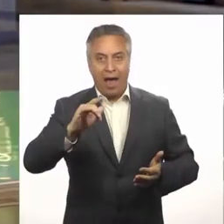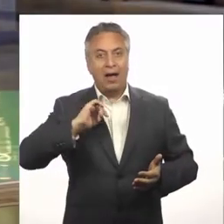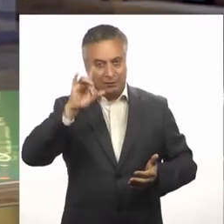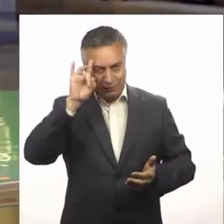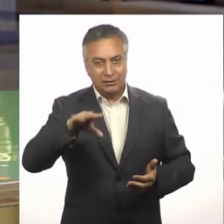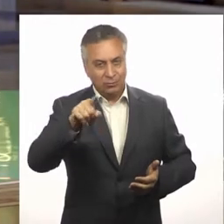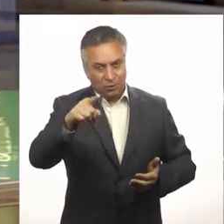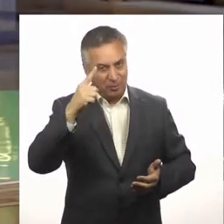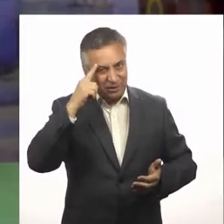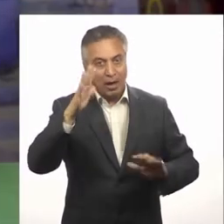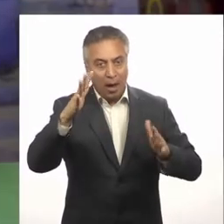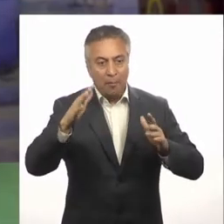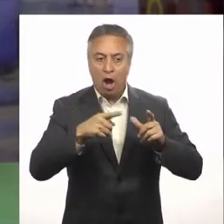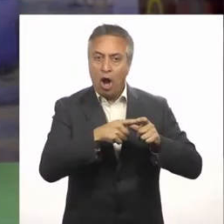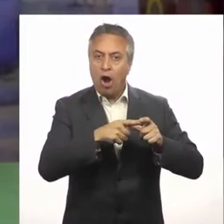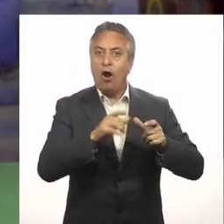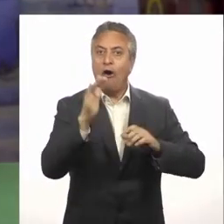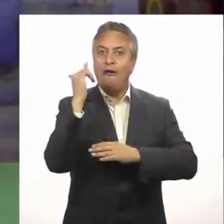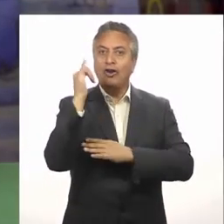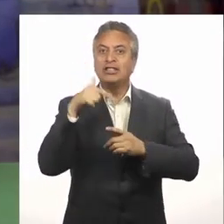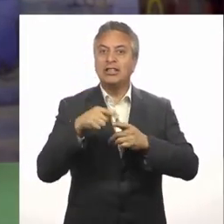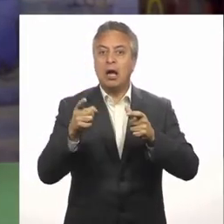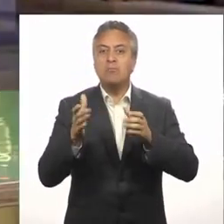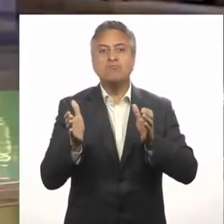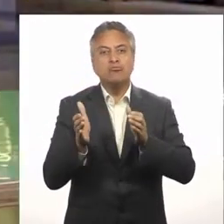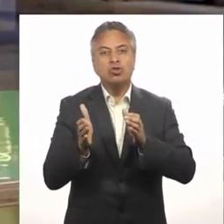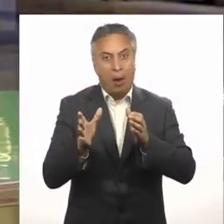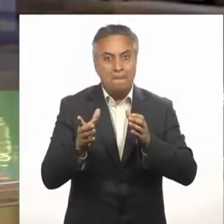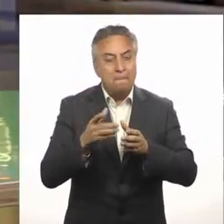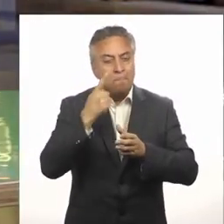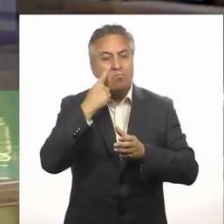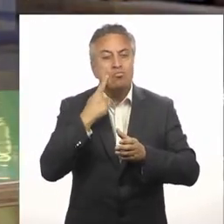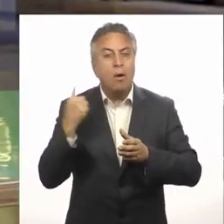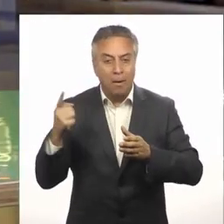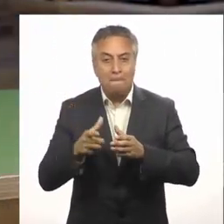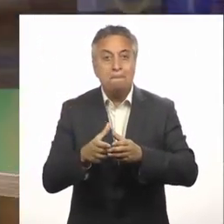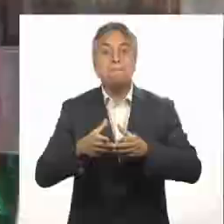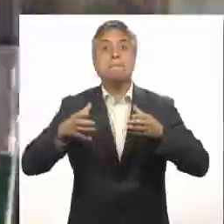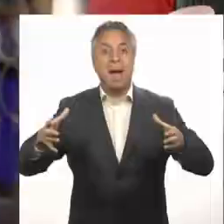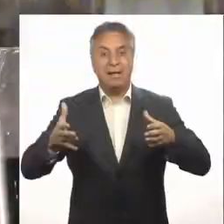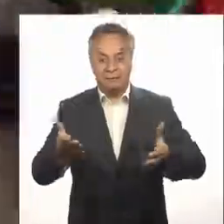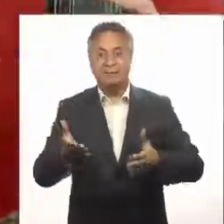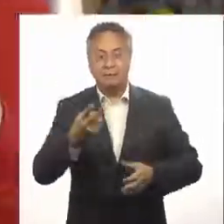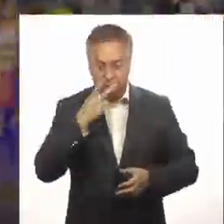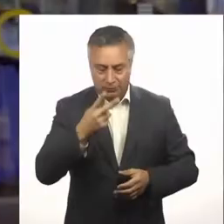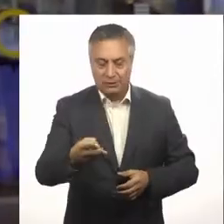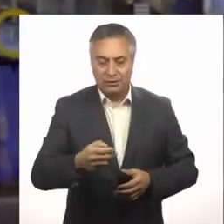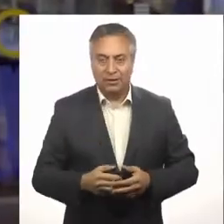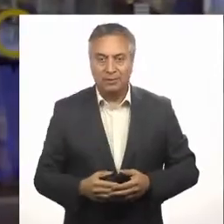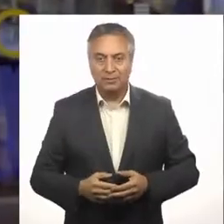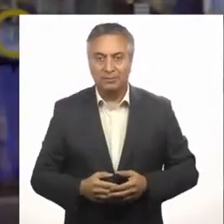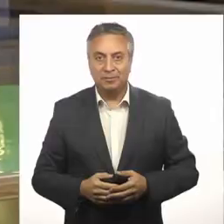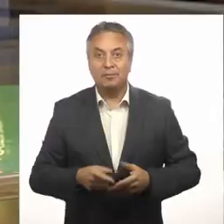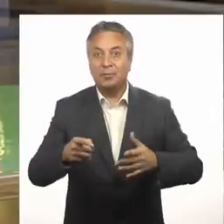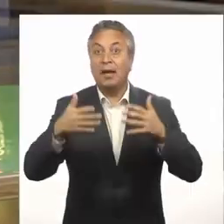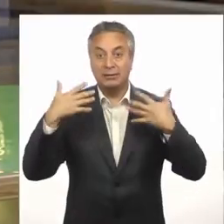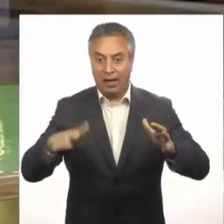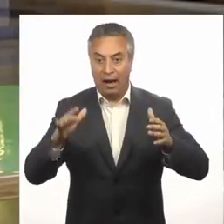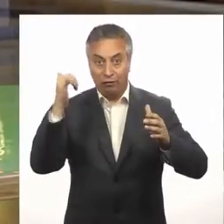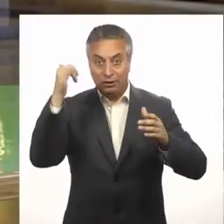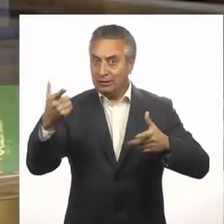Quizás esta botella es muy pequeña. Y si probamos con una más grande, vamos a intentarlo. Ya cambié la botella.